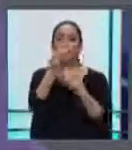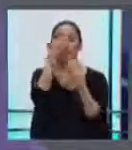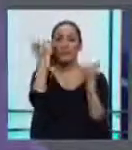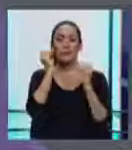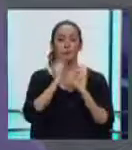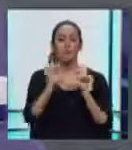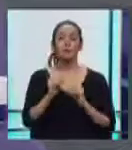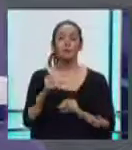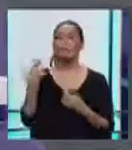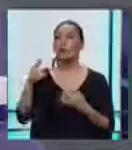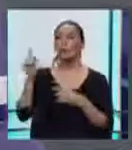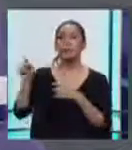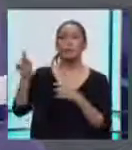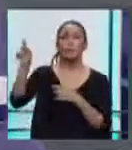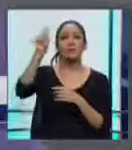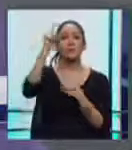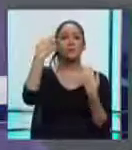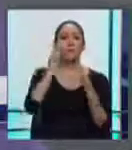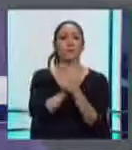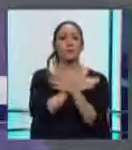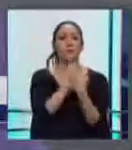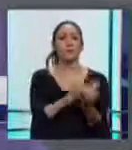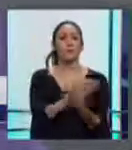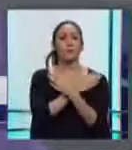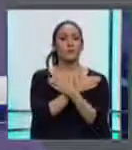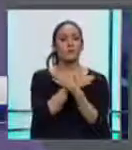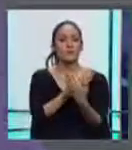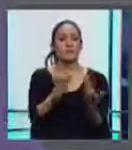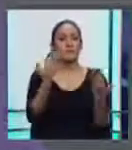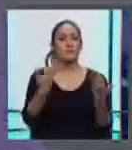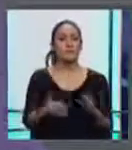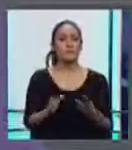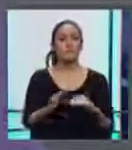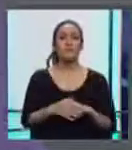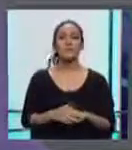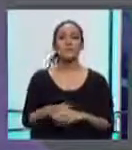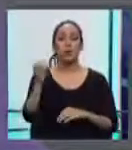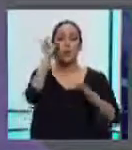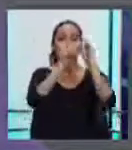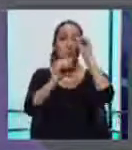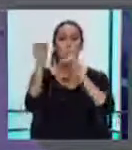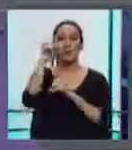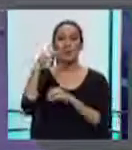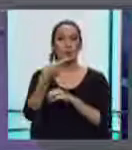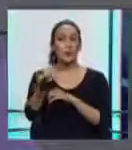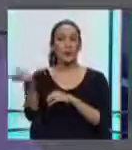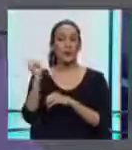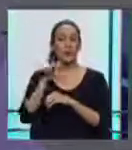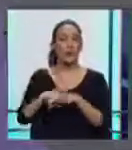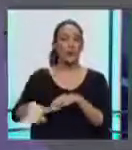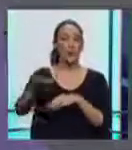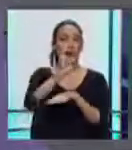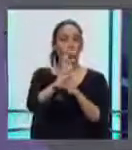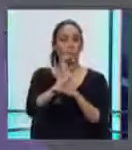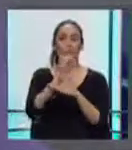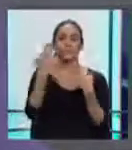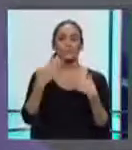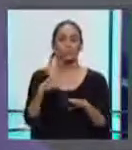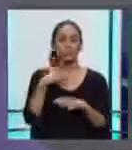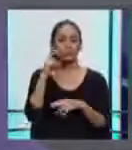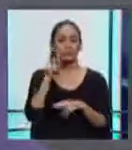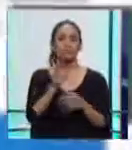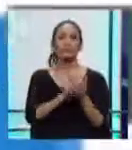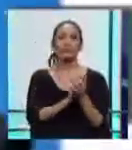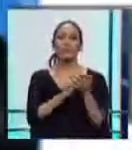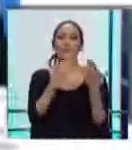sus felicitaciones a Lenín Moreno. Las misiones de observación internacional que se habían desplegado en el país han dado también sus